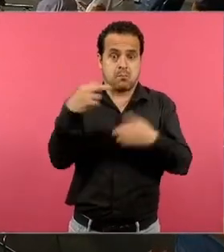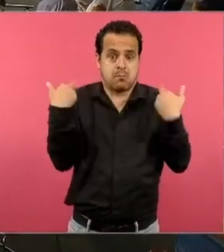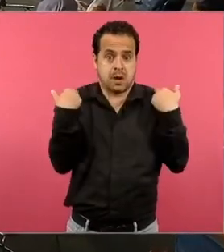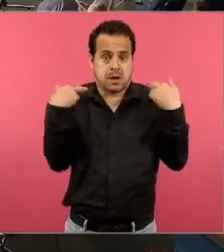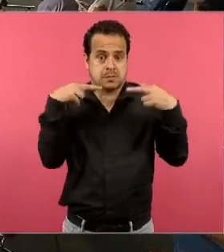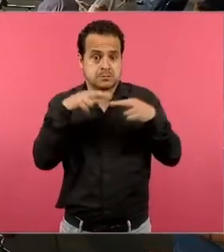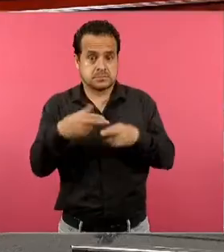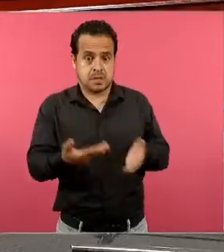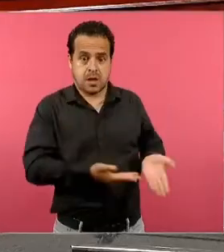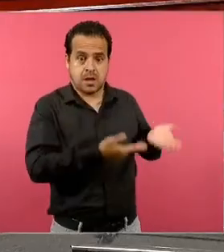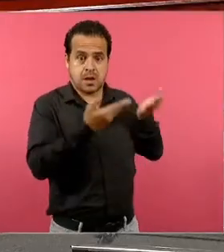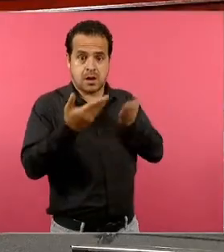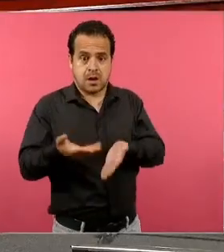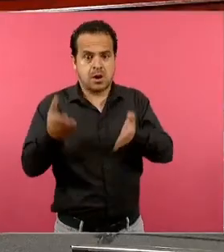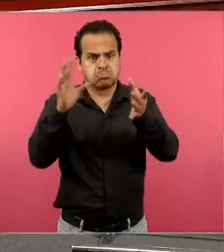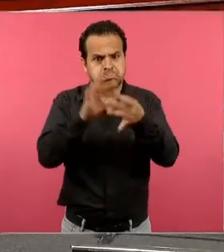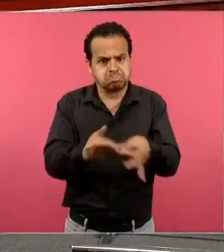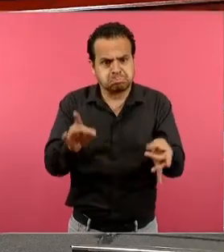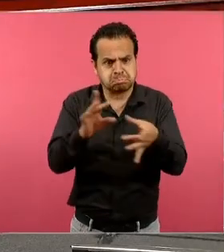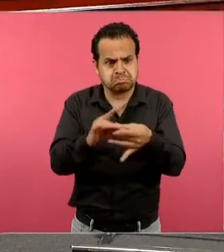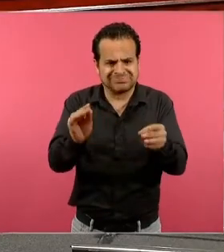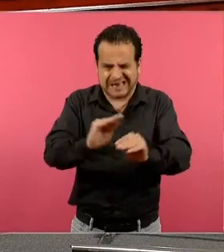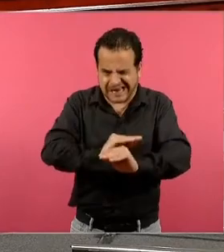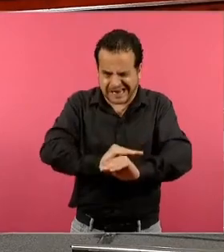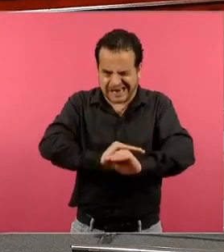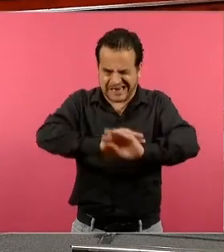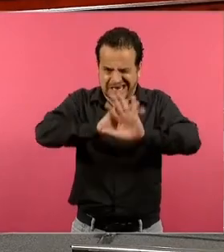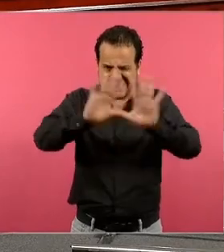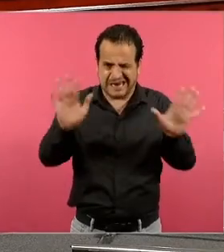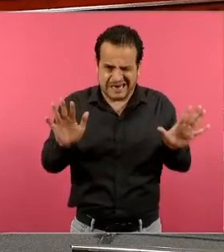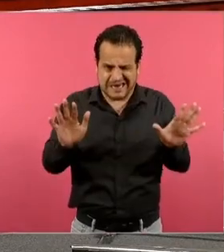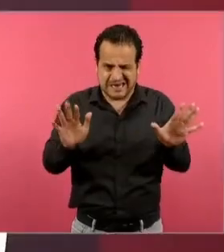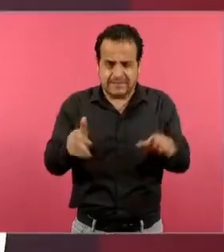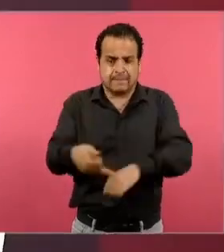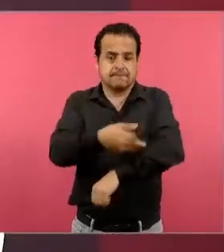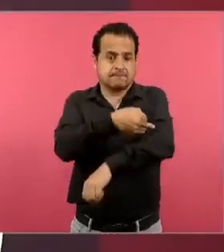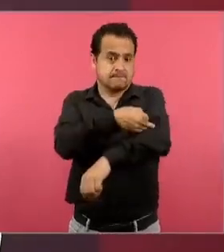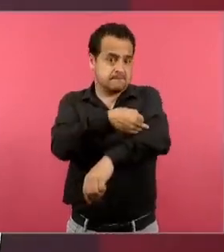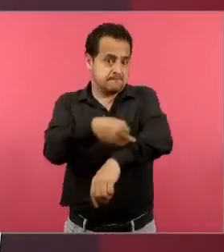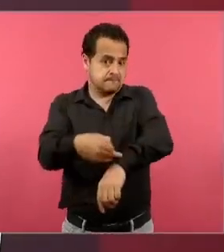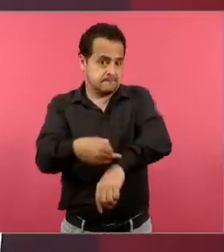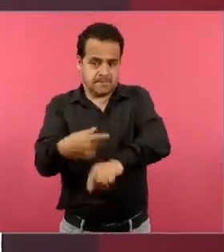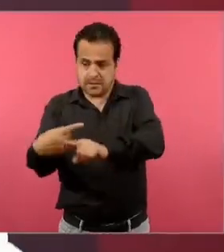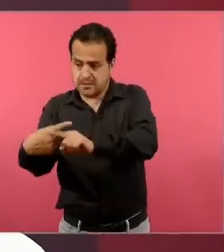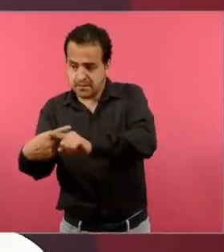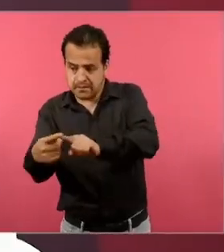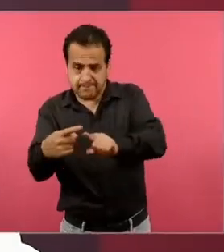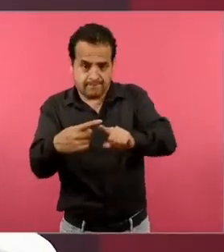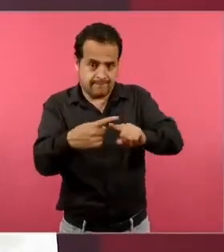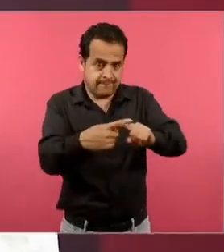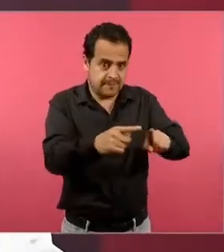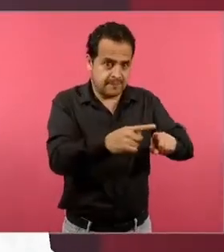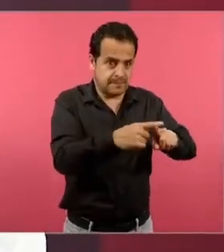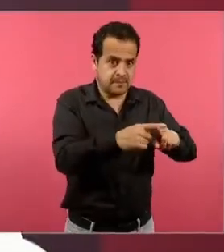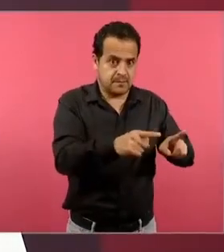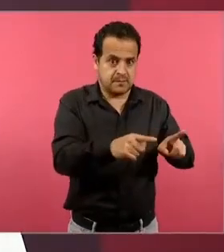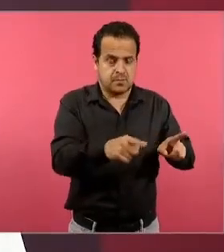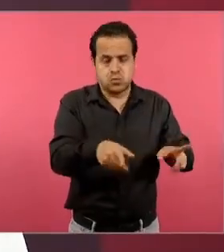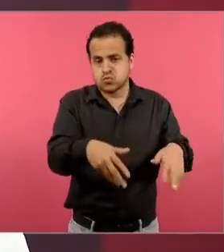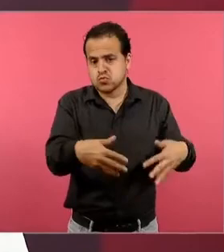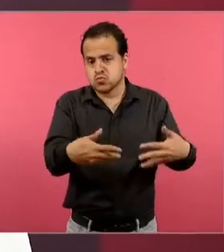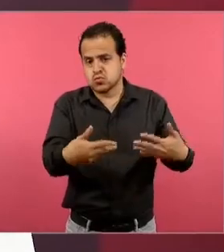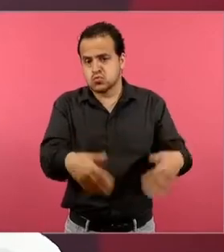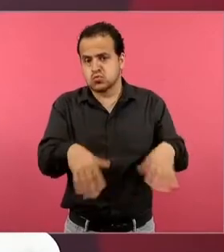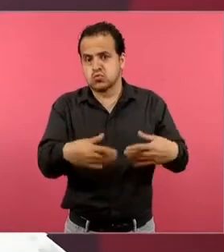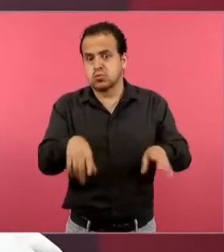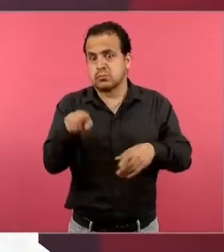porque en el de familias diversas es interesantísimo, corresponde a segundo grado y la forma, podríamos platicar,